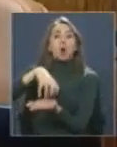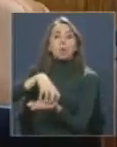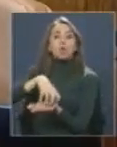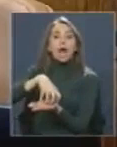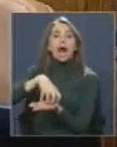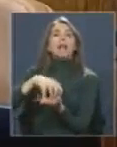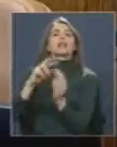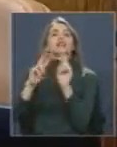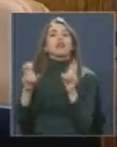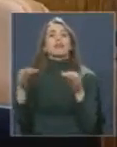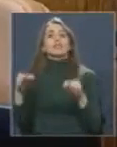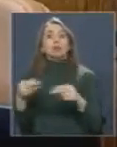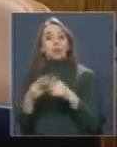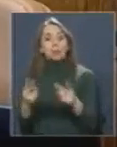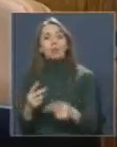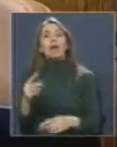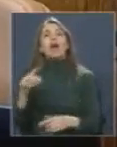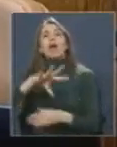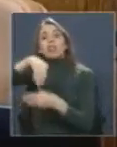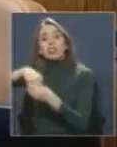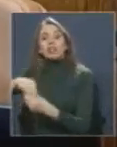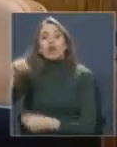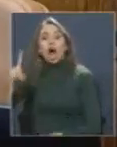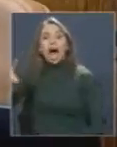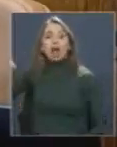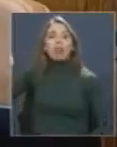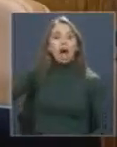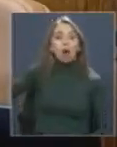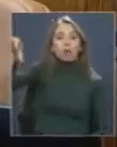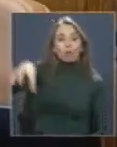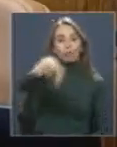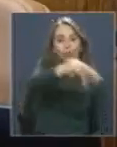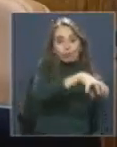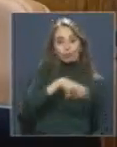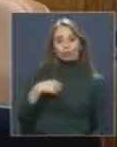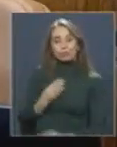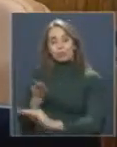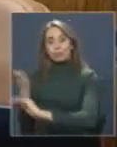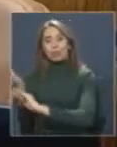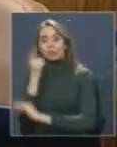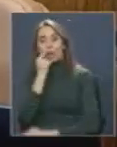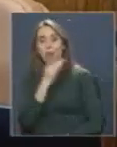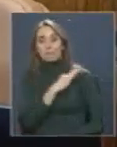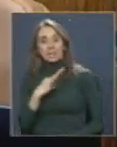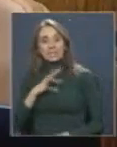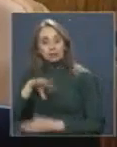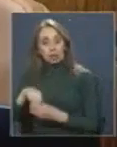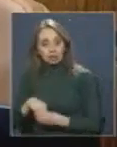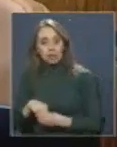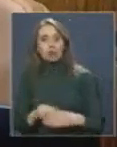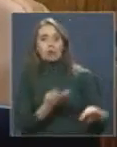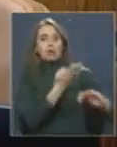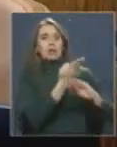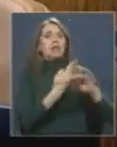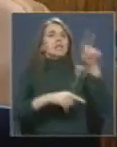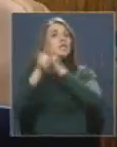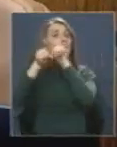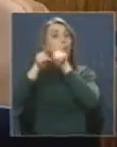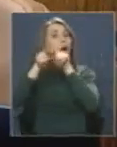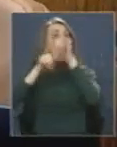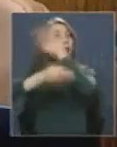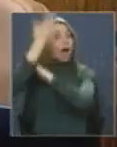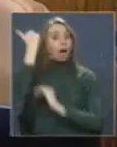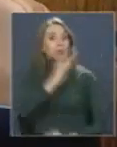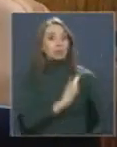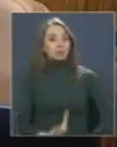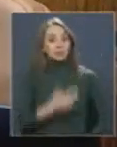comunas. Yo le pido al Ministro del Interior, así como el Gobierno de la Presidenta Bachelet, le